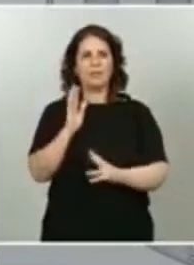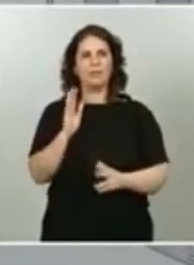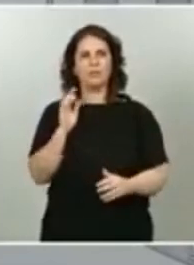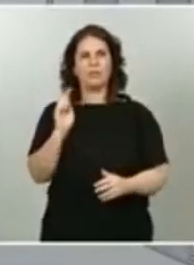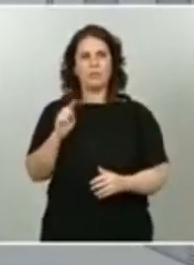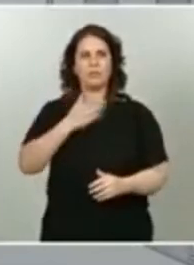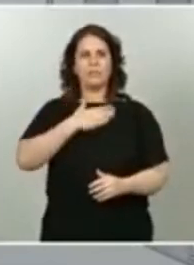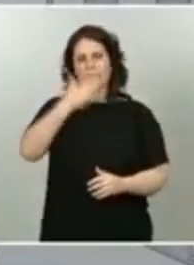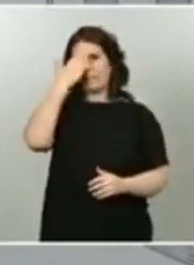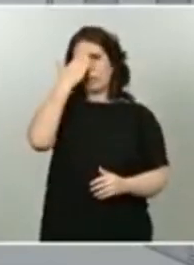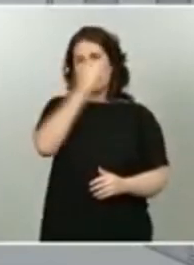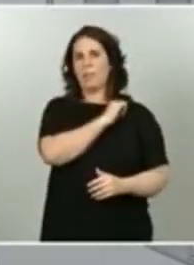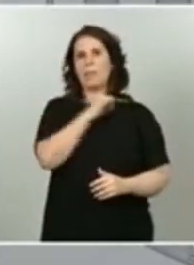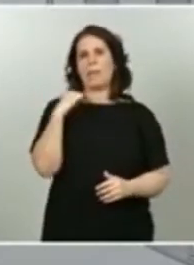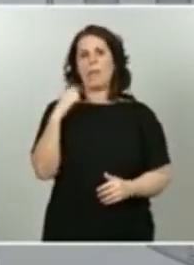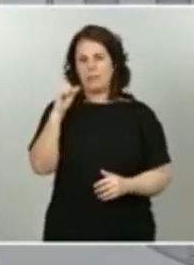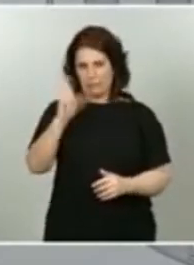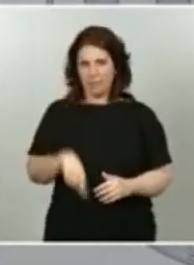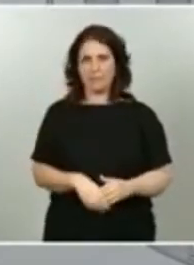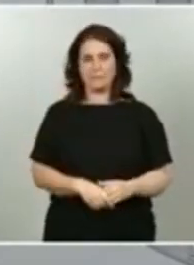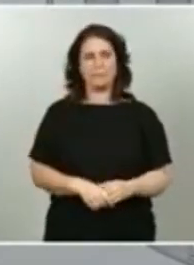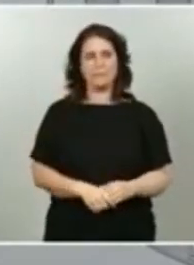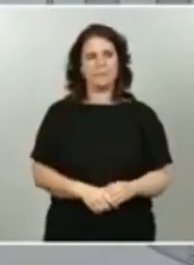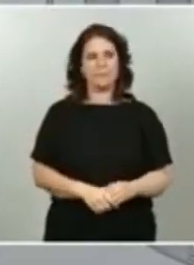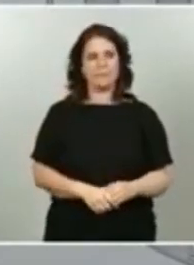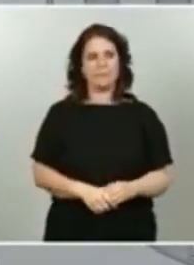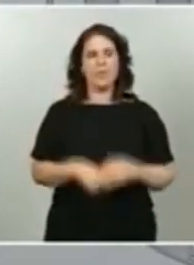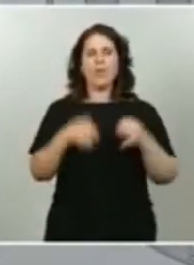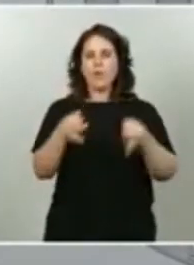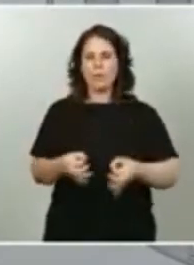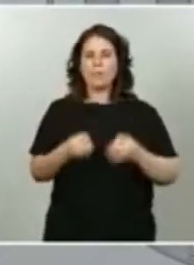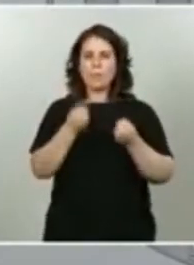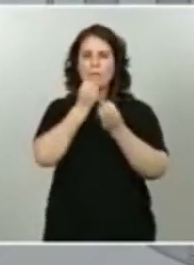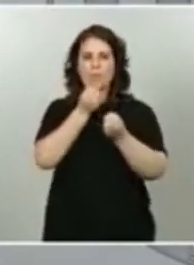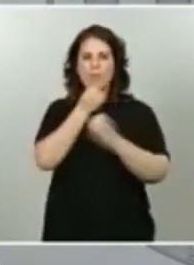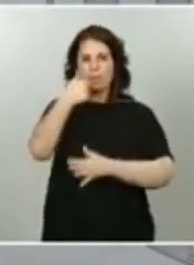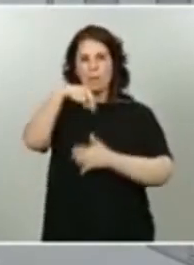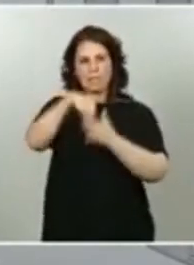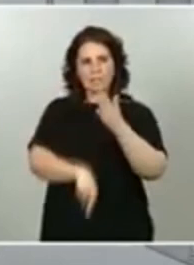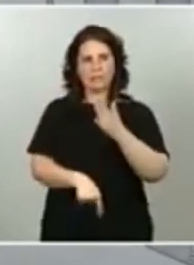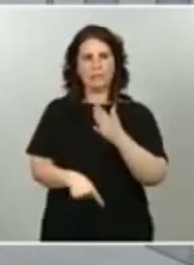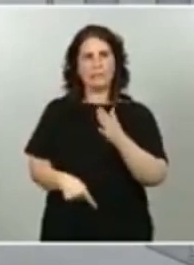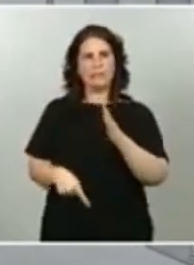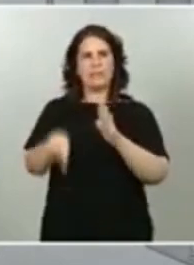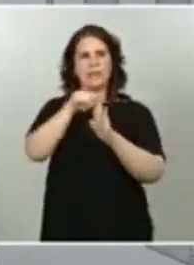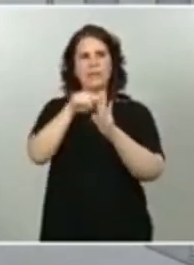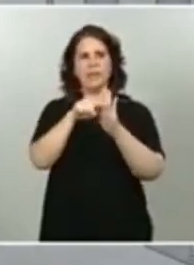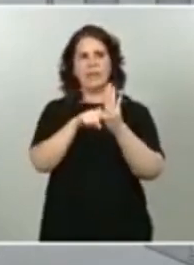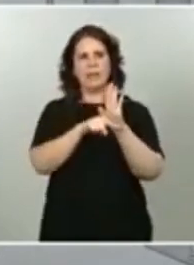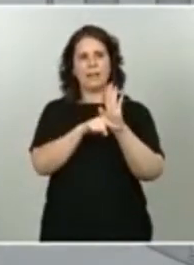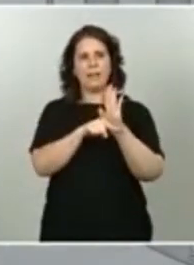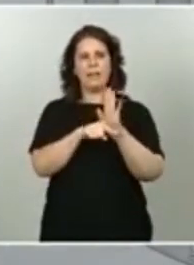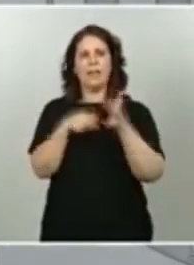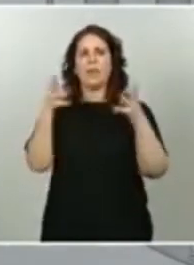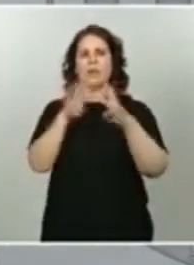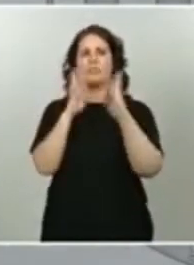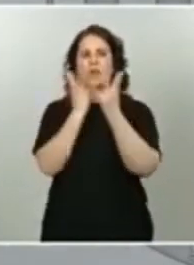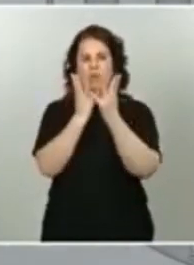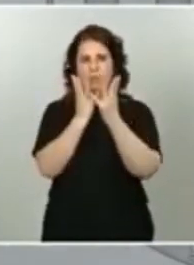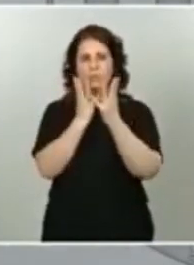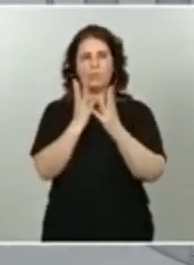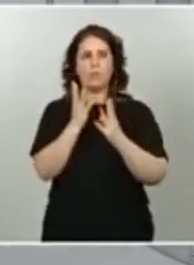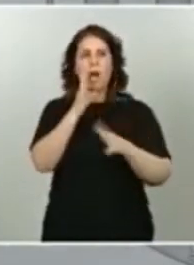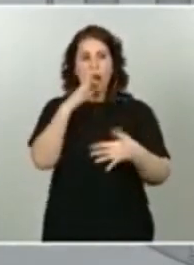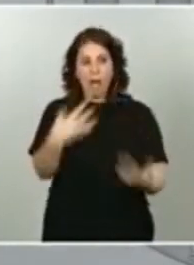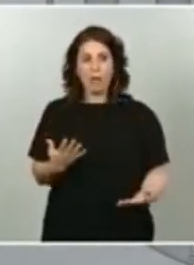privada. Como siempre, tendrán más información en la referencia del Consejo de Ministros y a continuación,